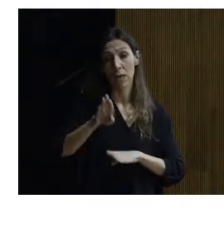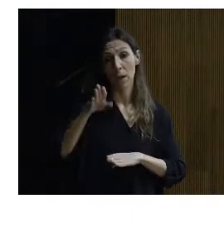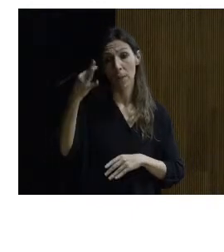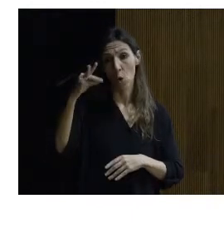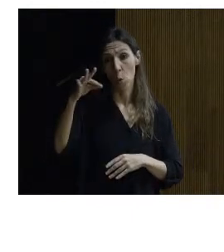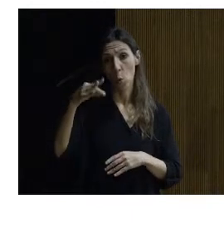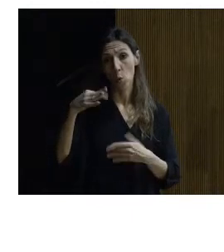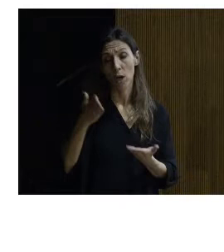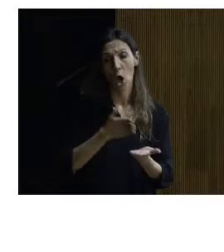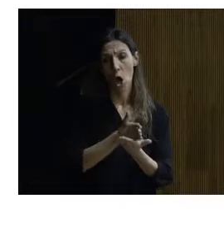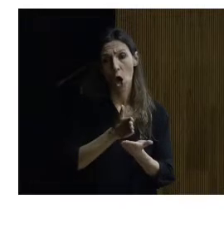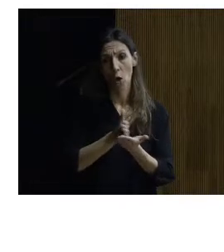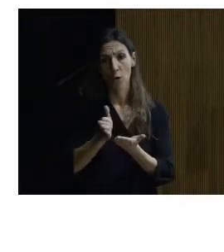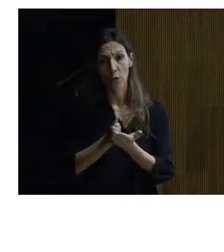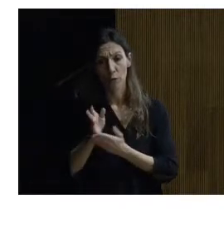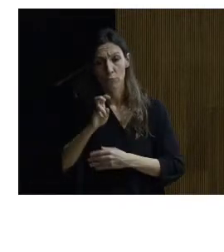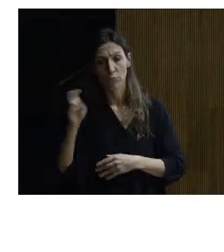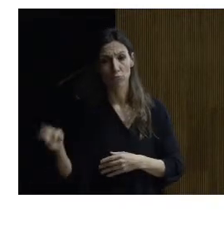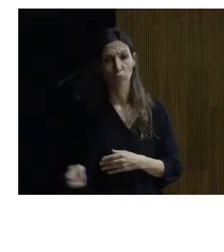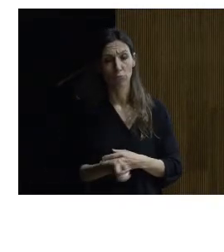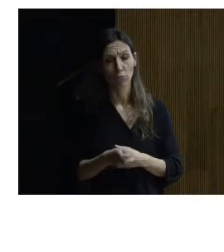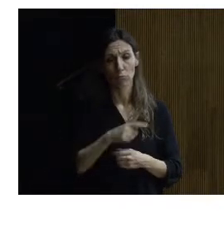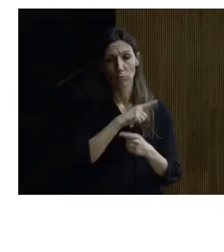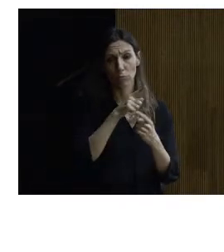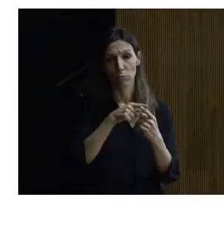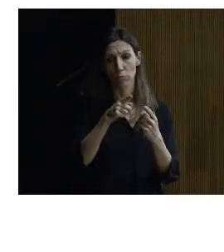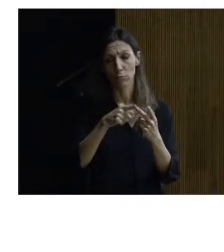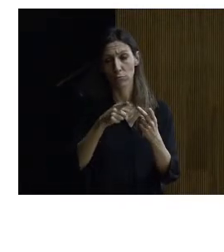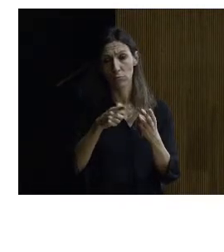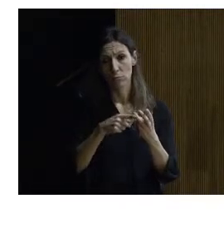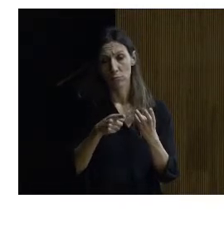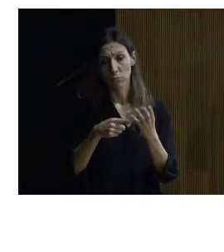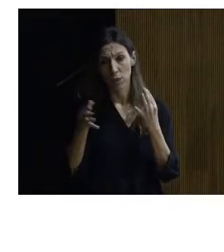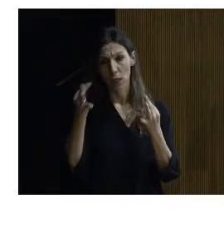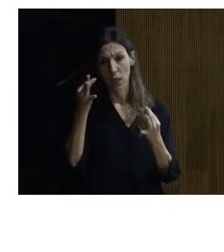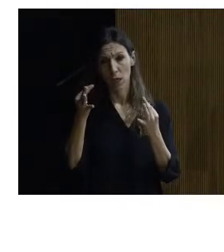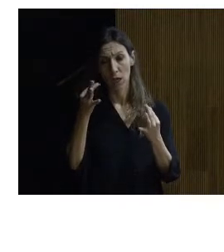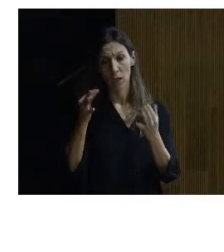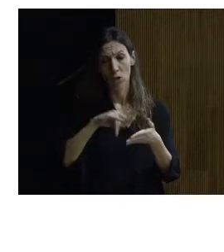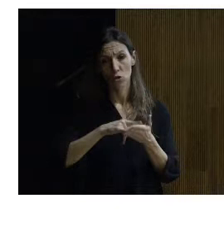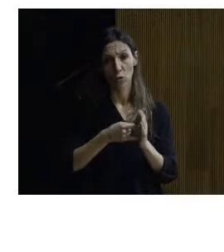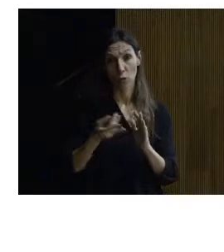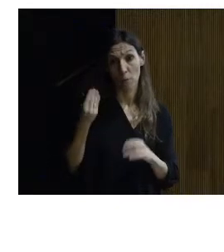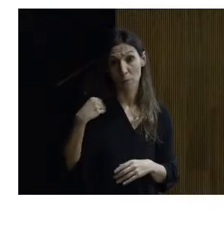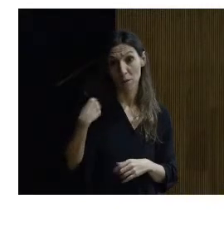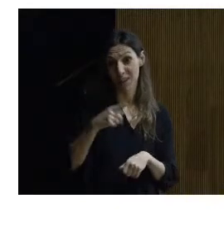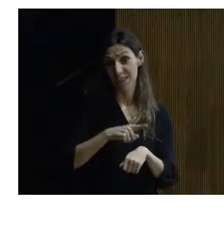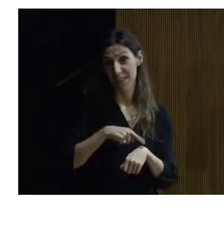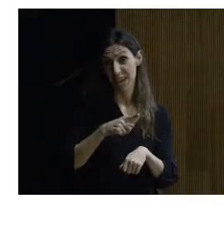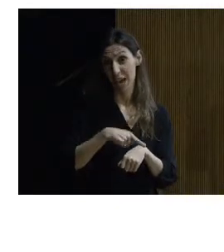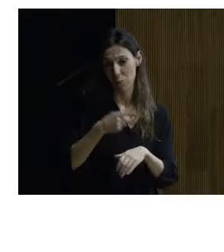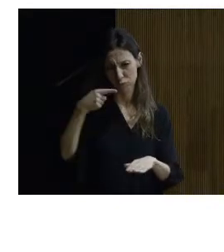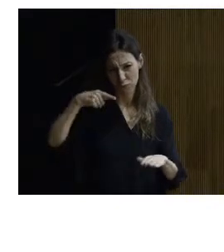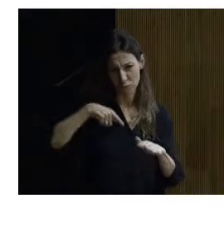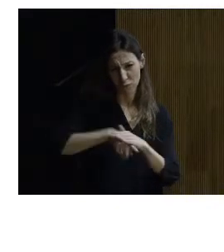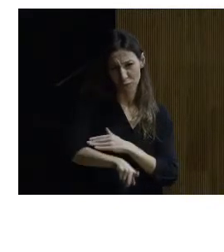distintas opciones aquí veis la solución anterior solución uno detalle tres de la misma solución es decir no hay tiempo para entrar en estos